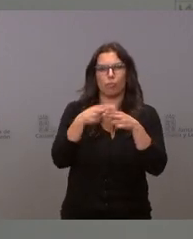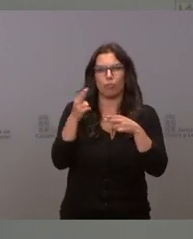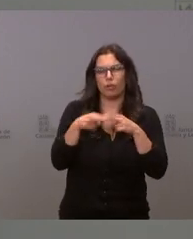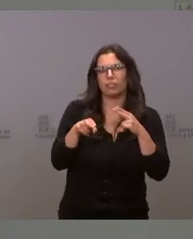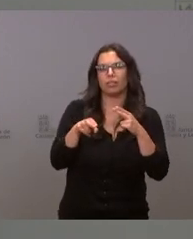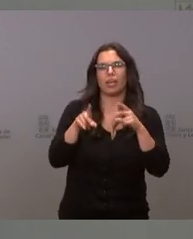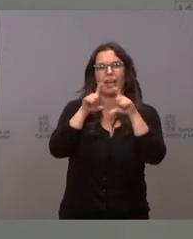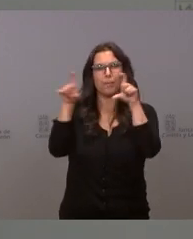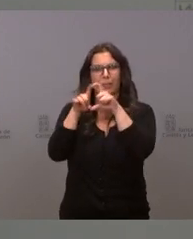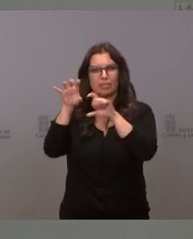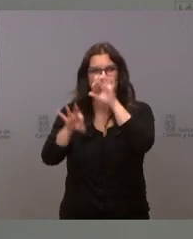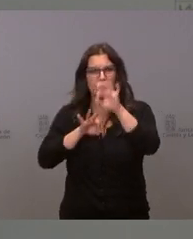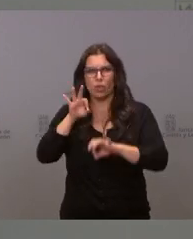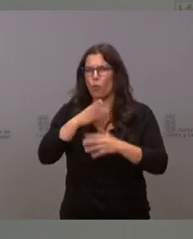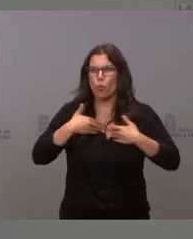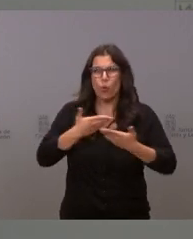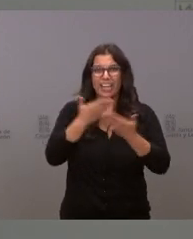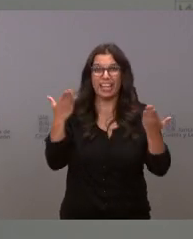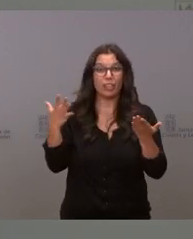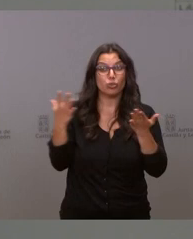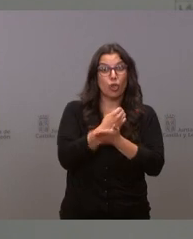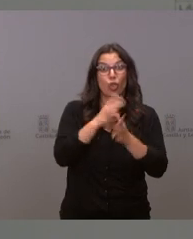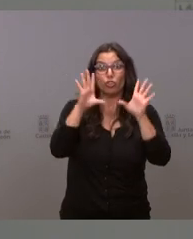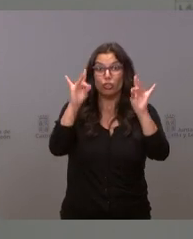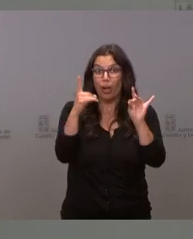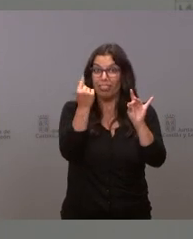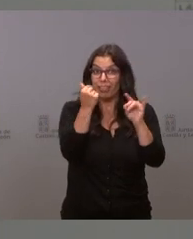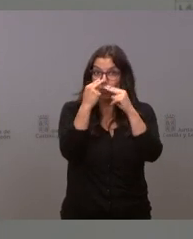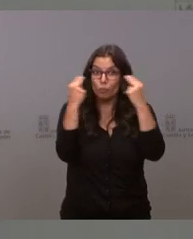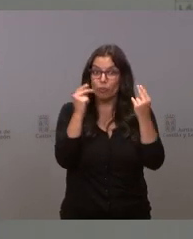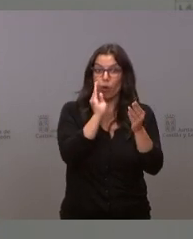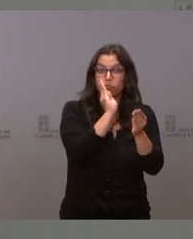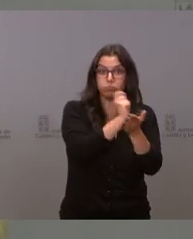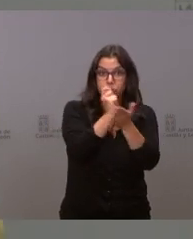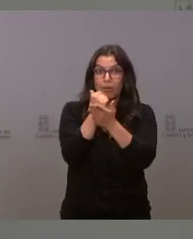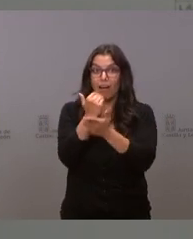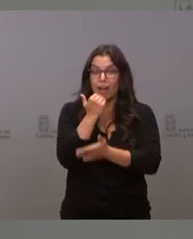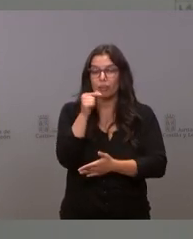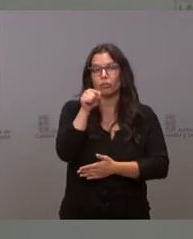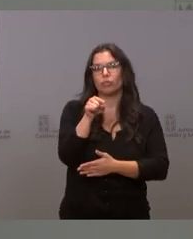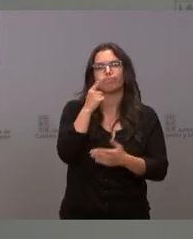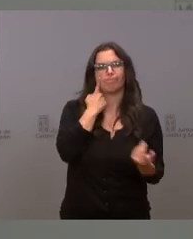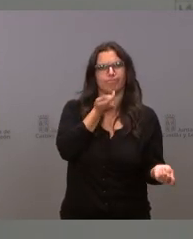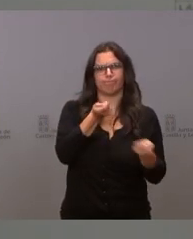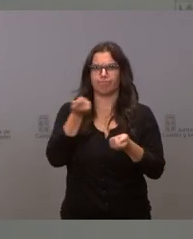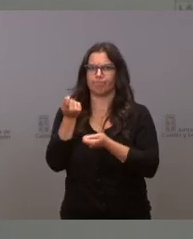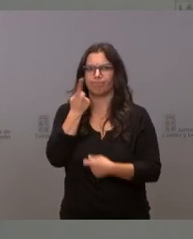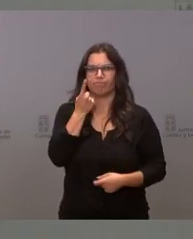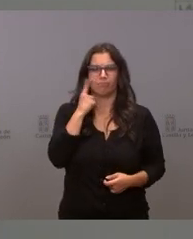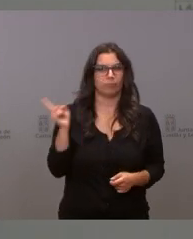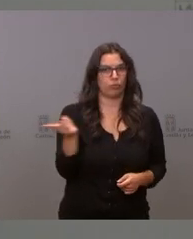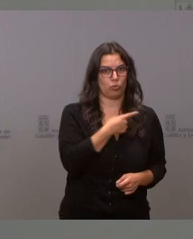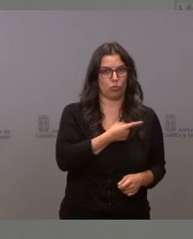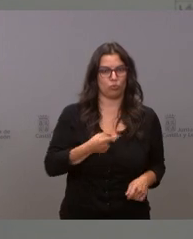organizaciones empresariales, cualquiera que reciban subvenciones públicas de nuestra